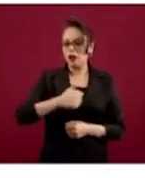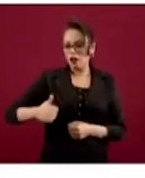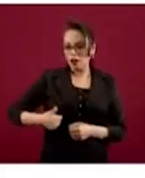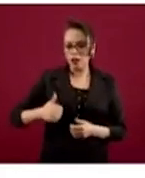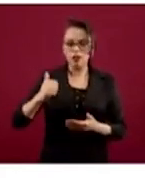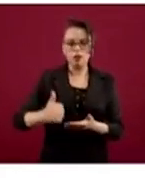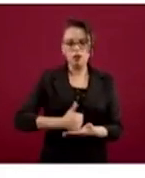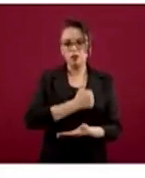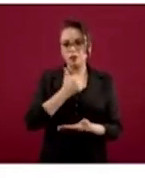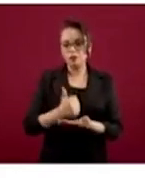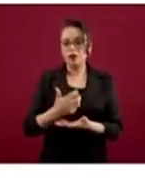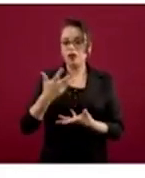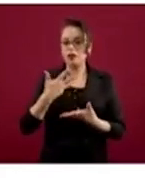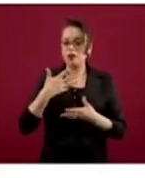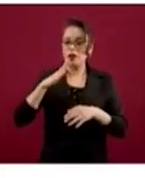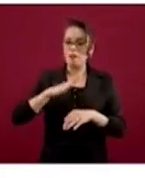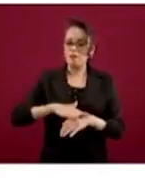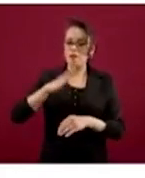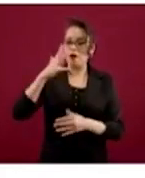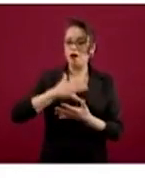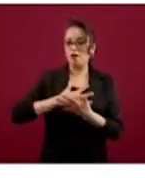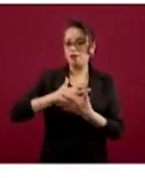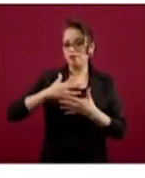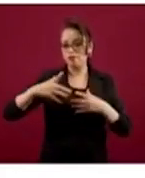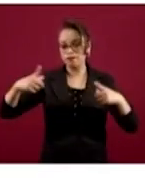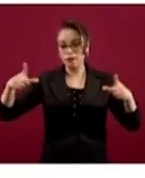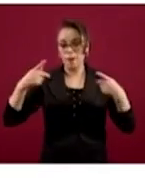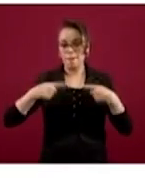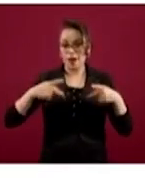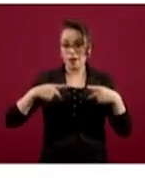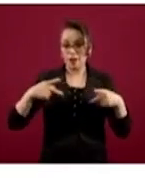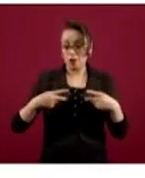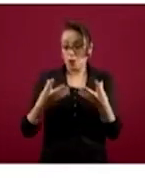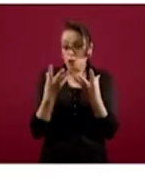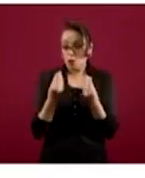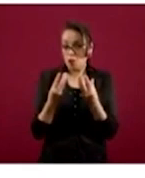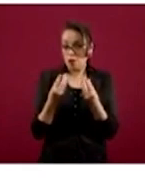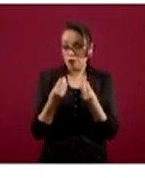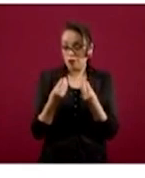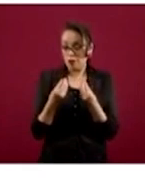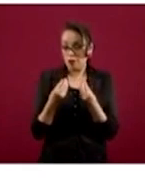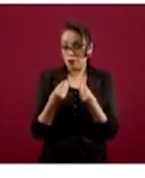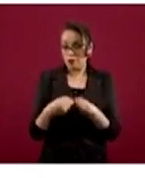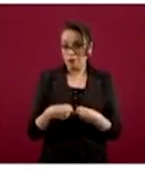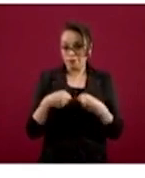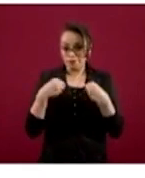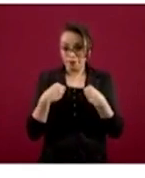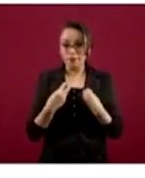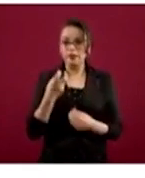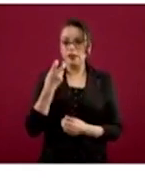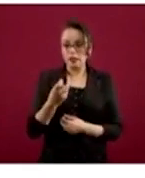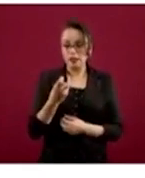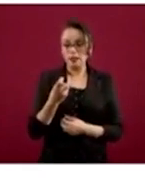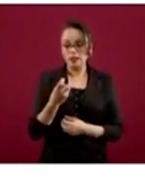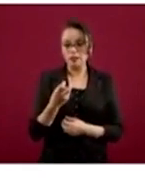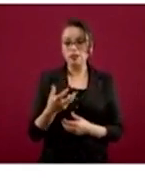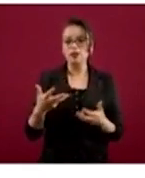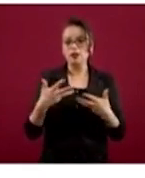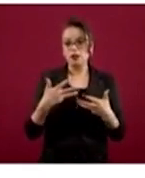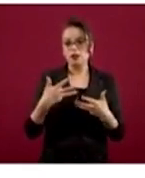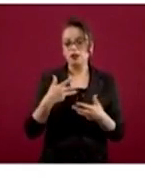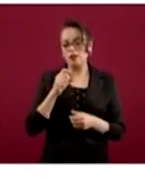carga poblacional, es decir, concentración de personas, es donde vamos también a estar